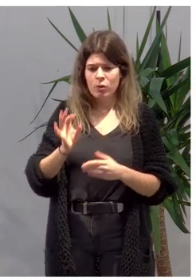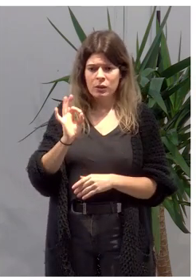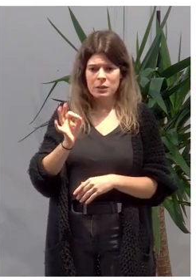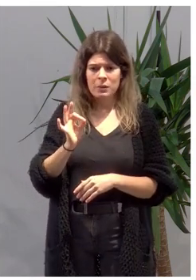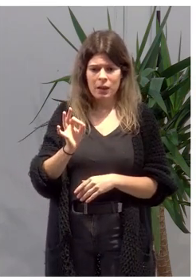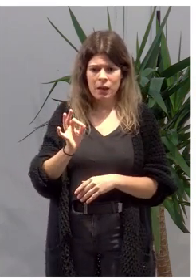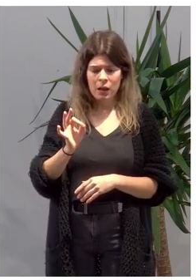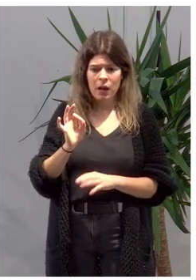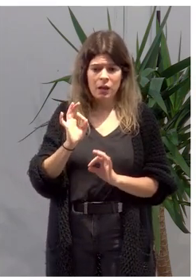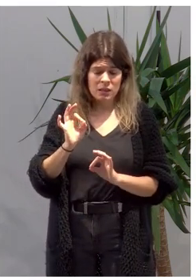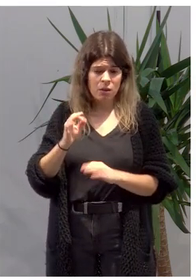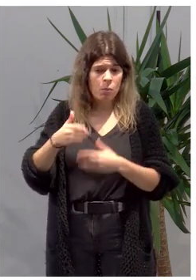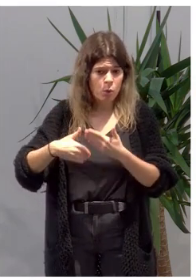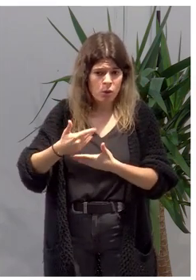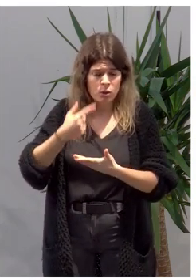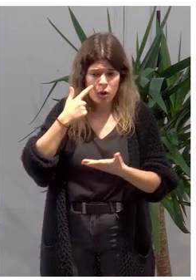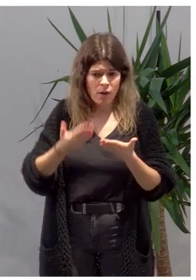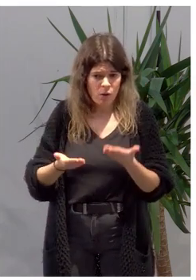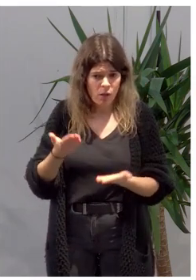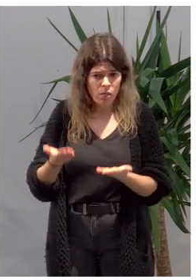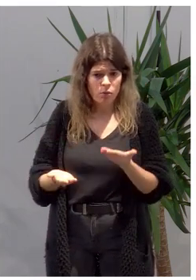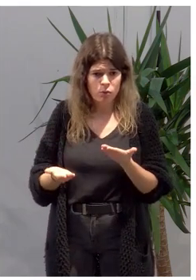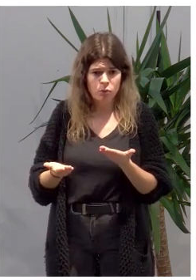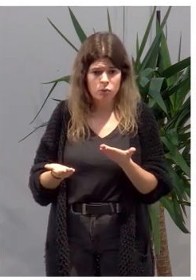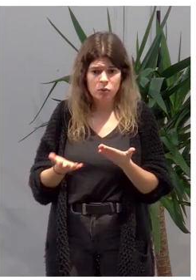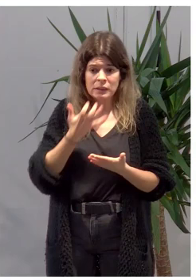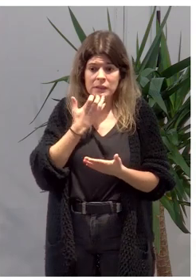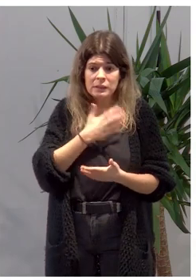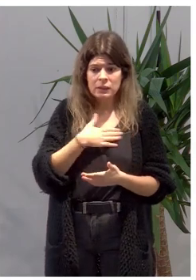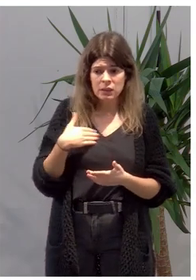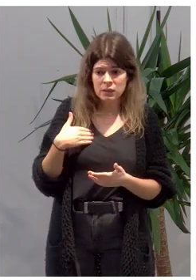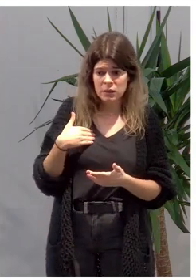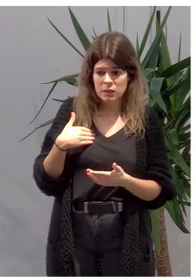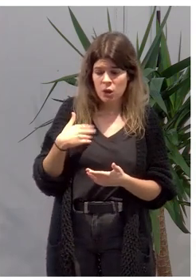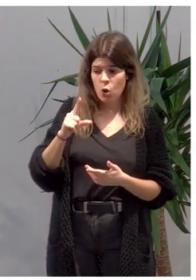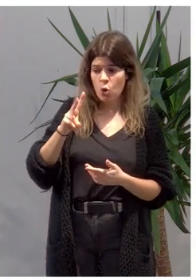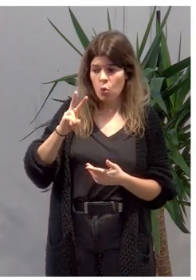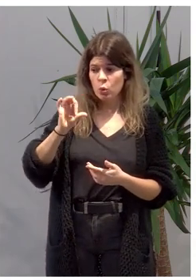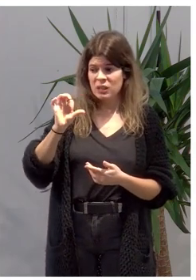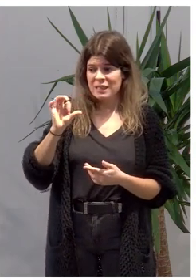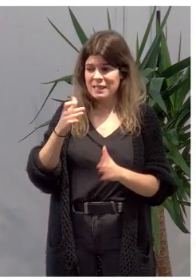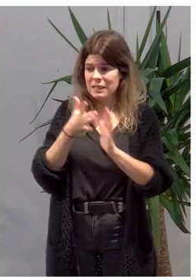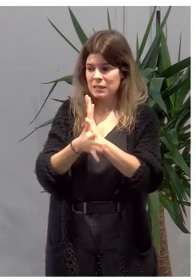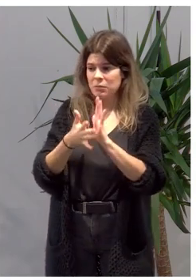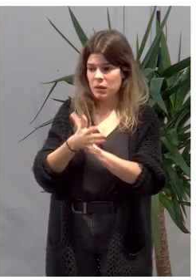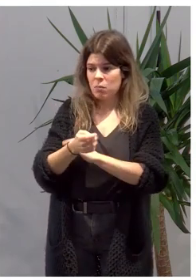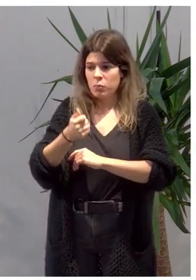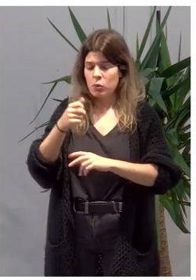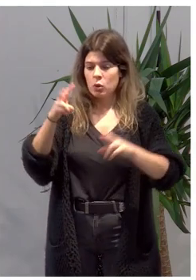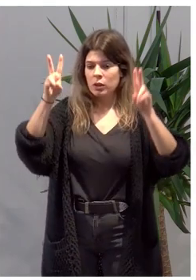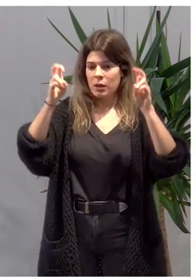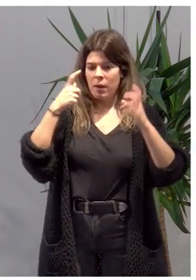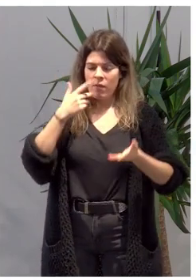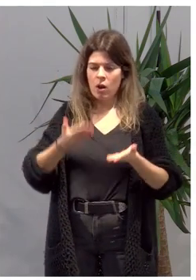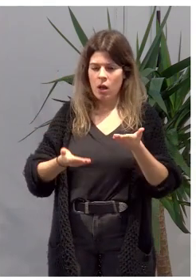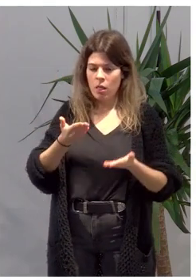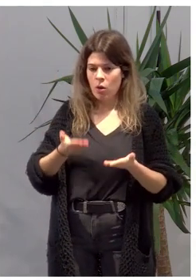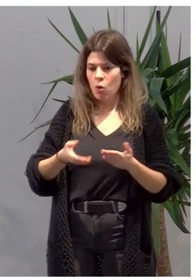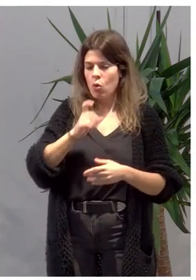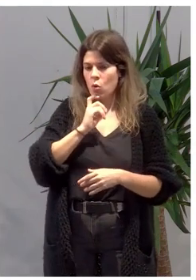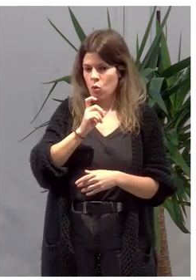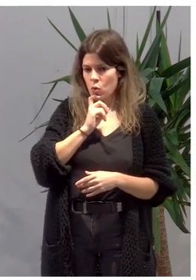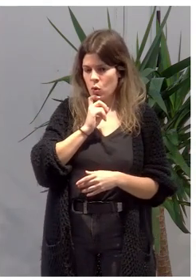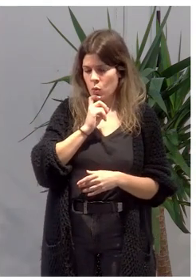Va a haber un proceso de evaluación y, bueno, si quieres, Luis os comentará un poco cómo va a ser el tema de la evaluación del propio